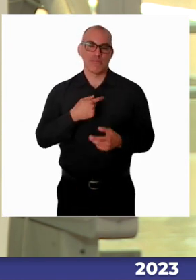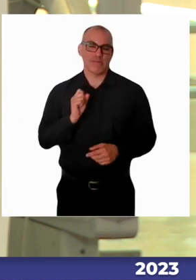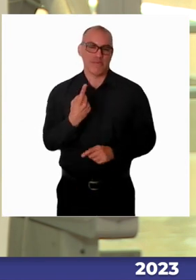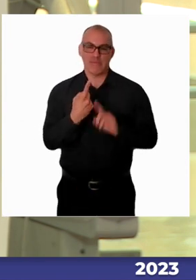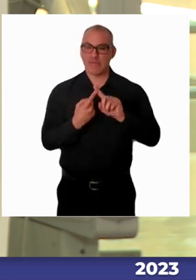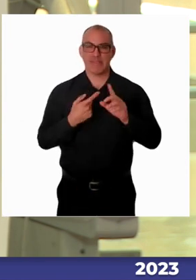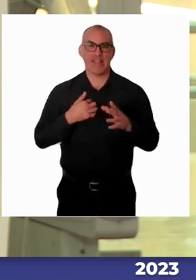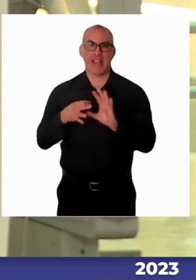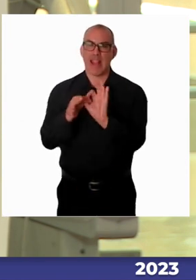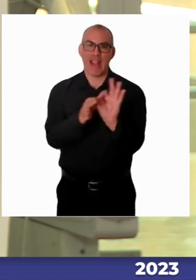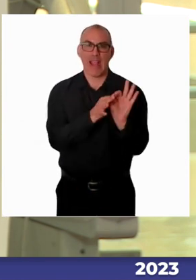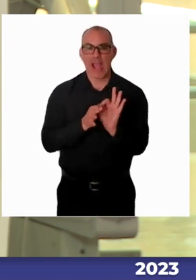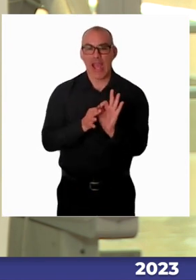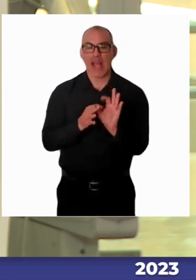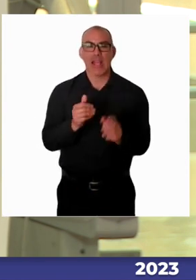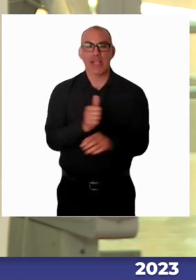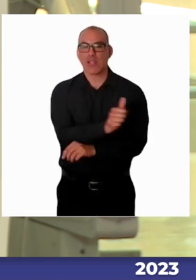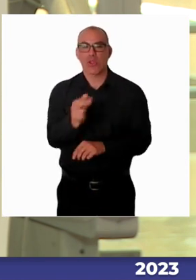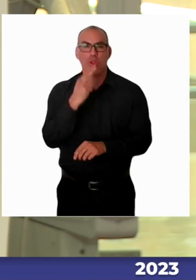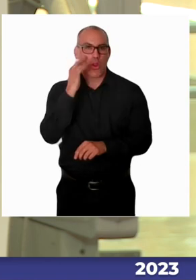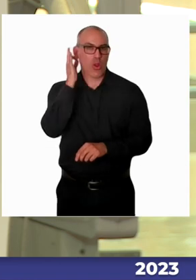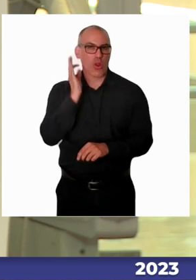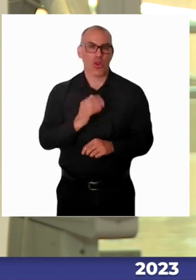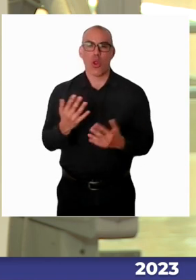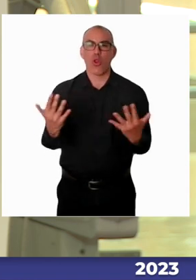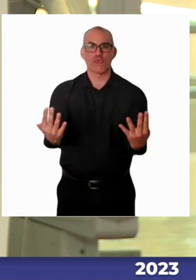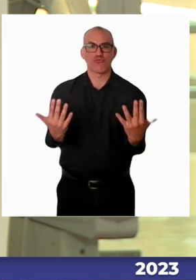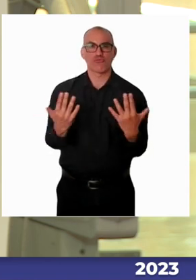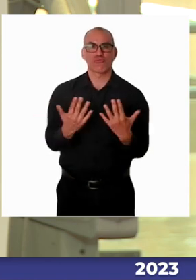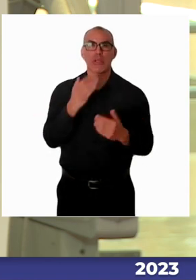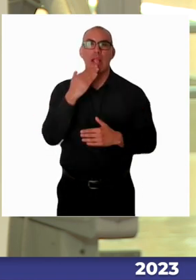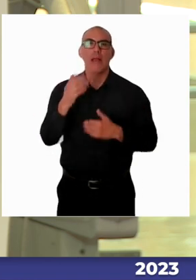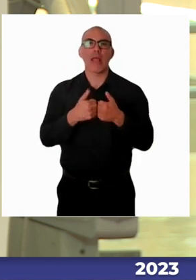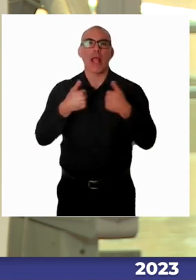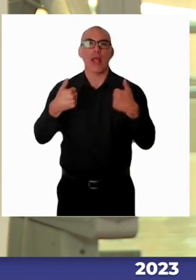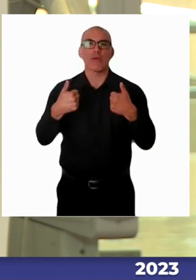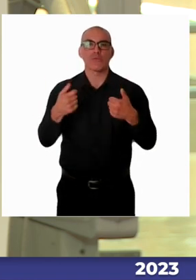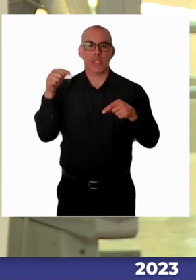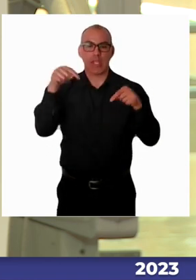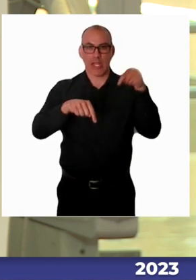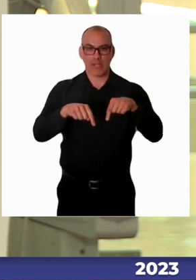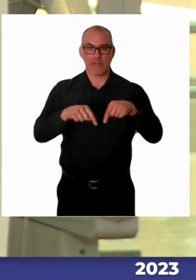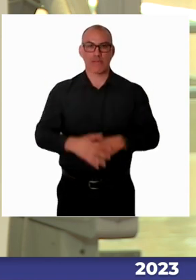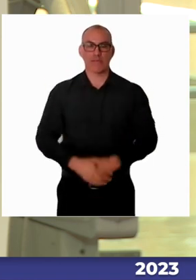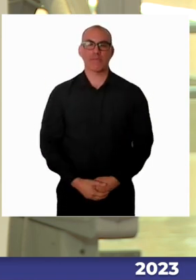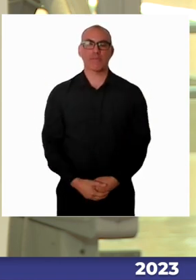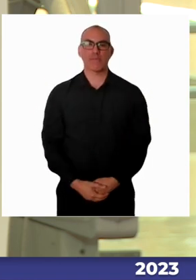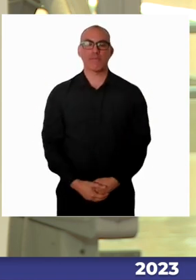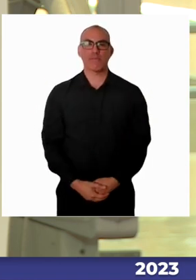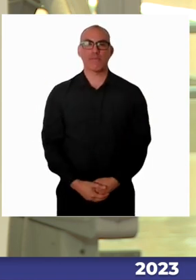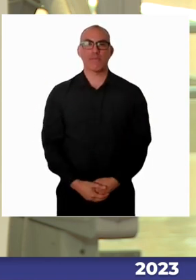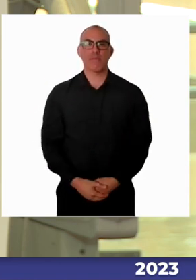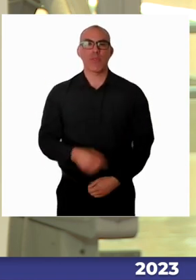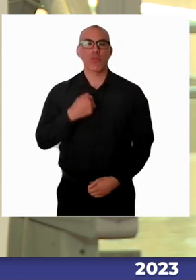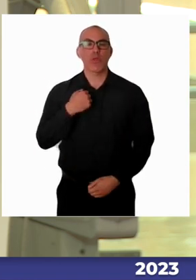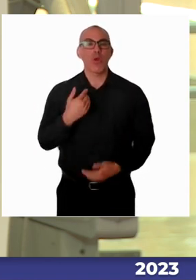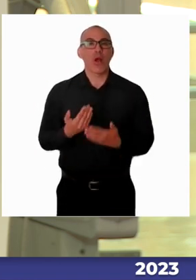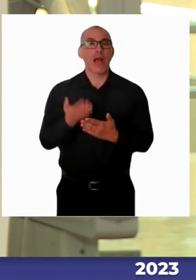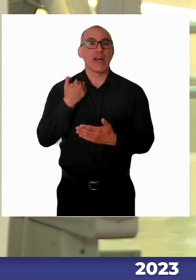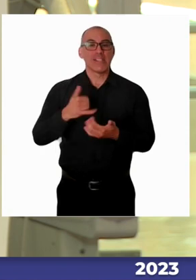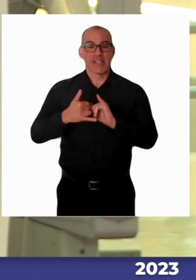a raíz del tema del territorio, de cuando estábamos en la tramitación de la ley, o cuando en realidad la ley de autismo